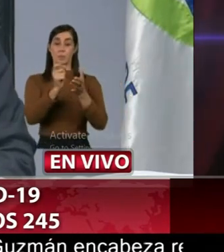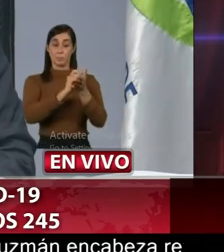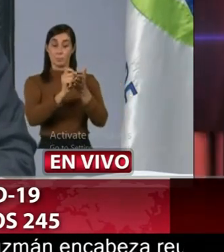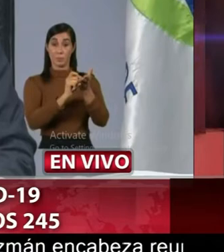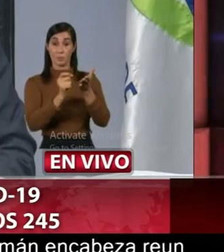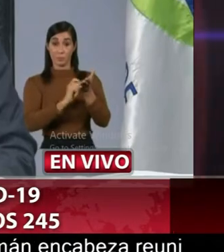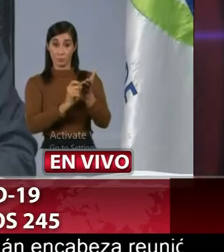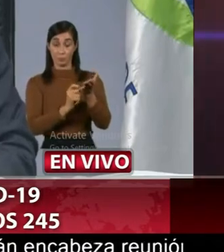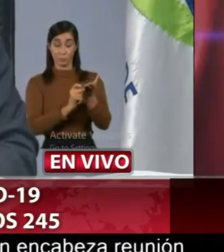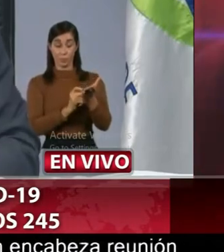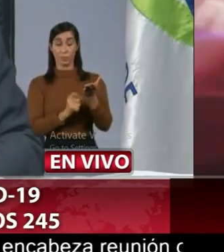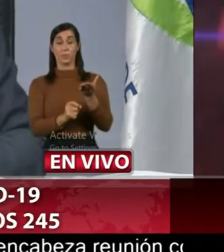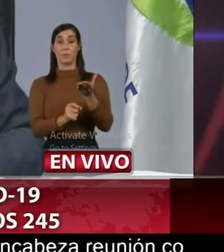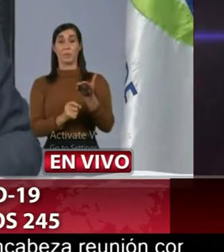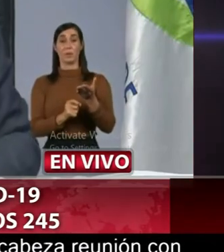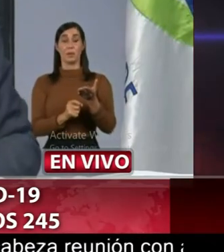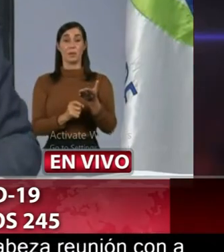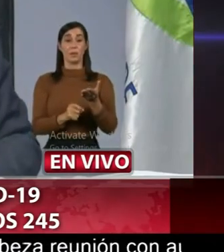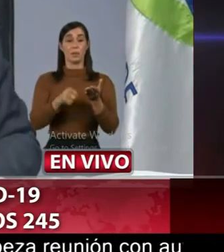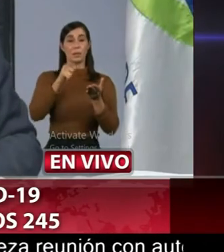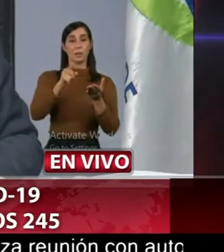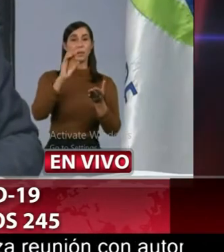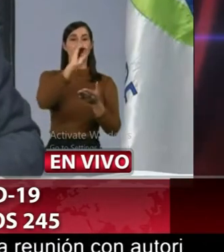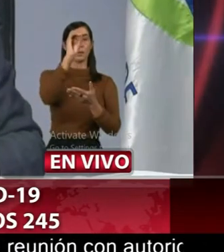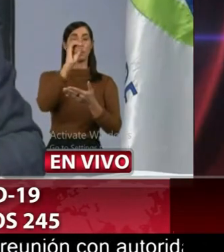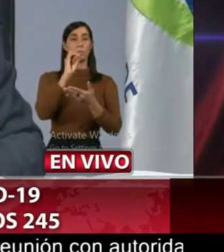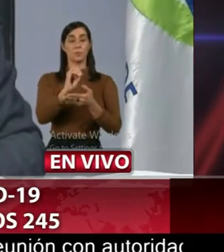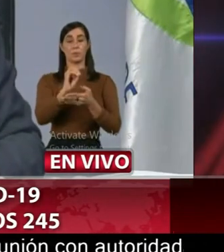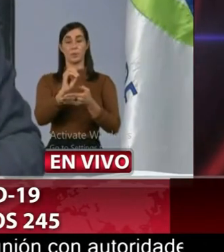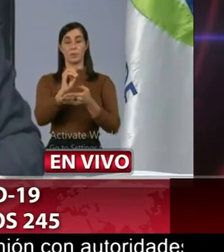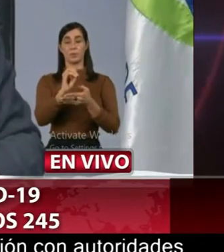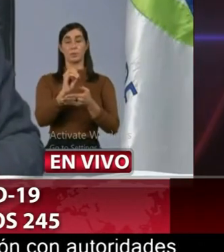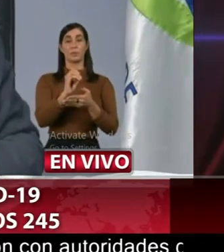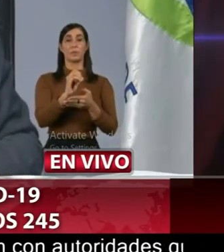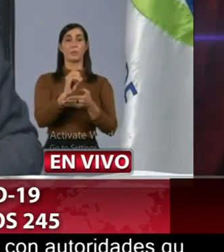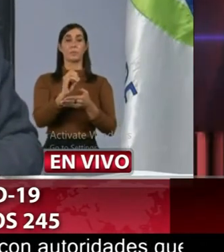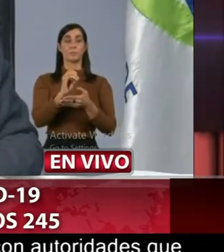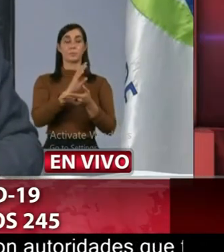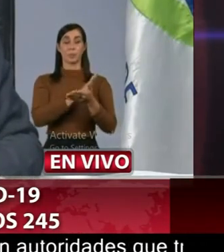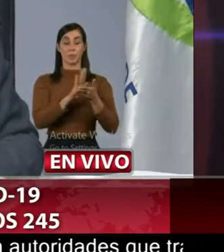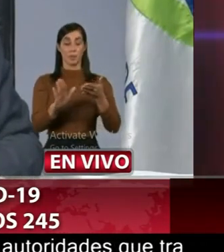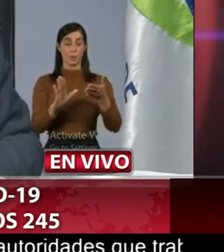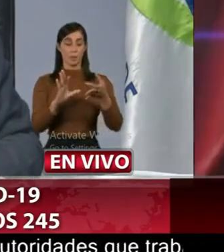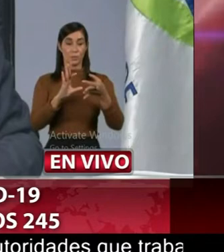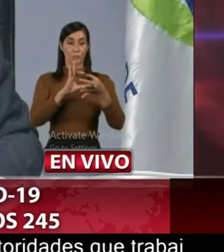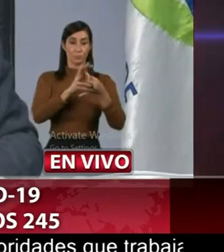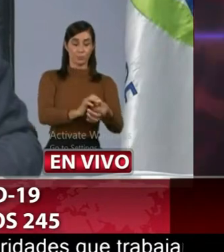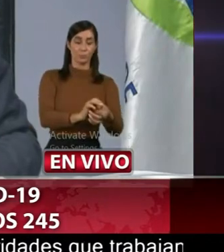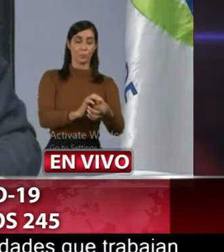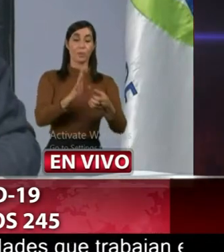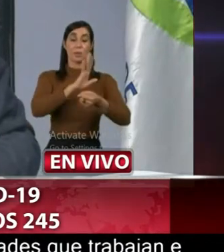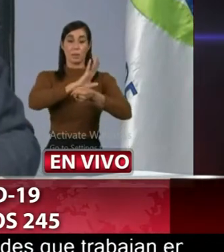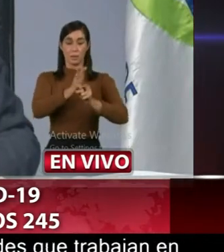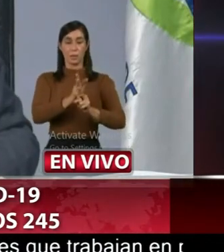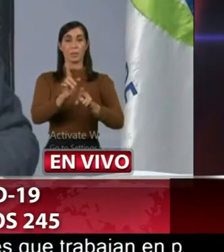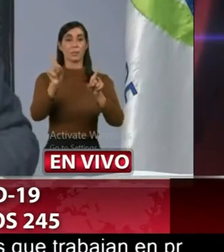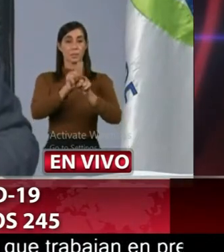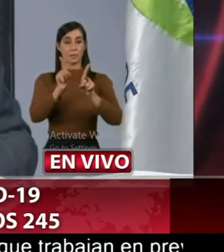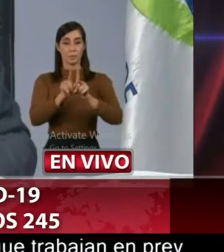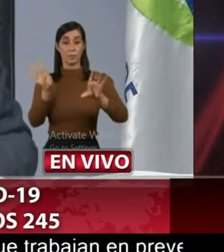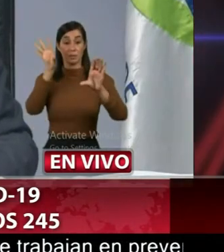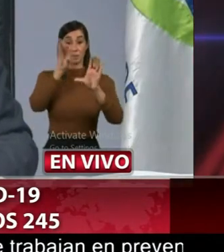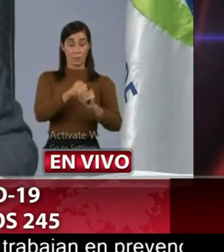notificadas y que el porciento mediante el nexo epidemiológico también está